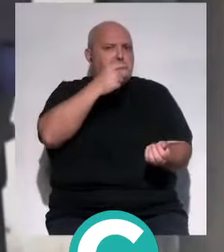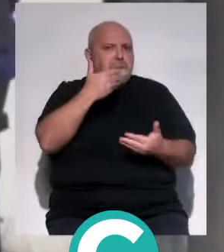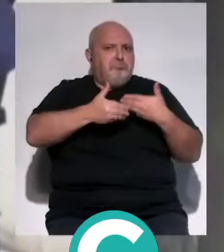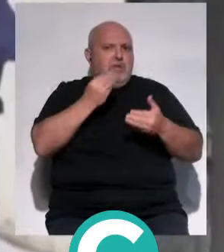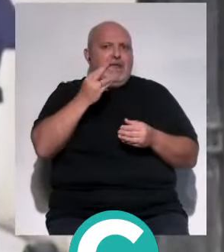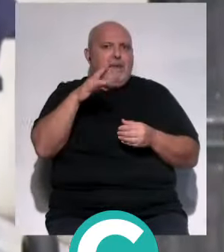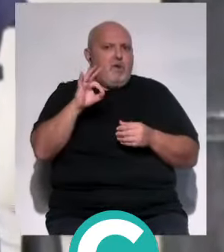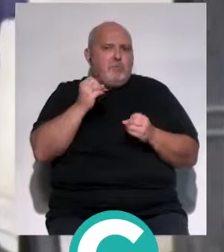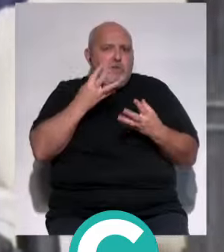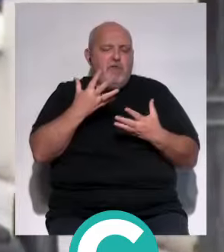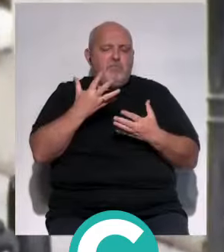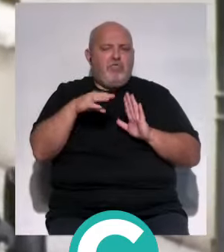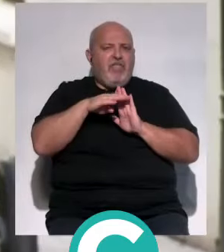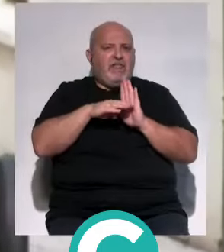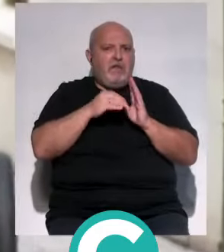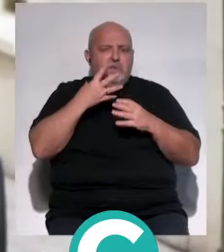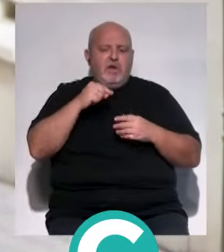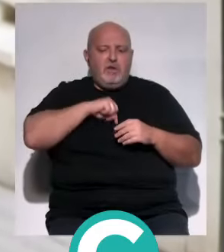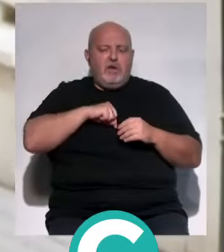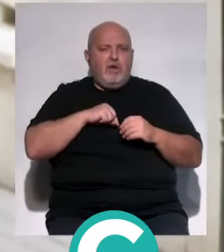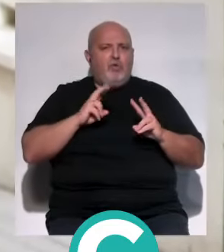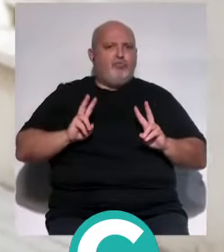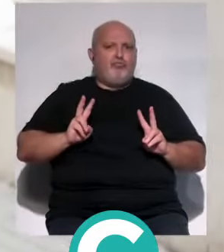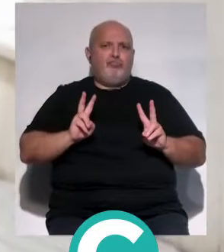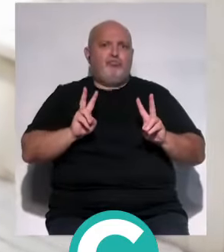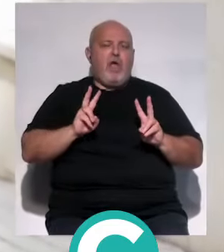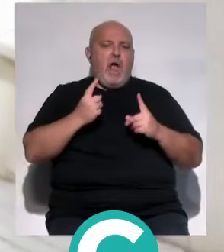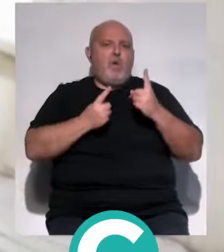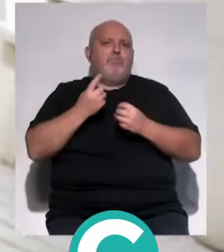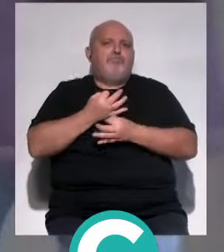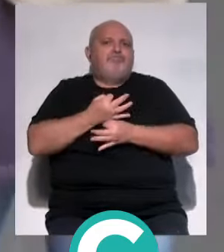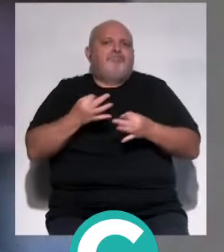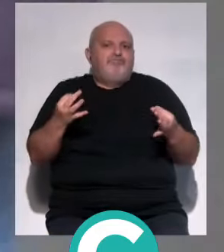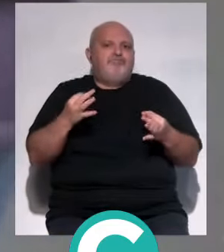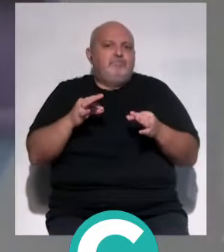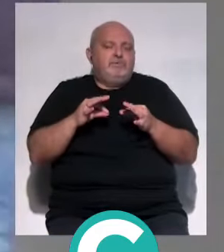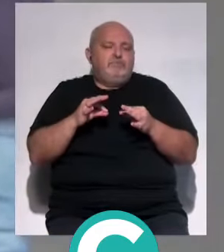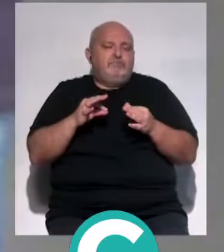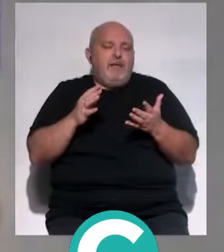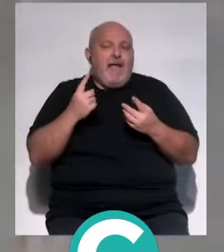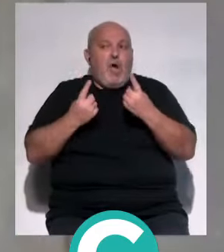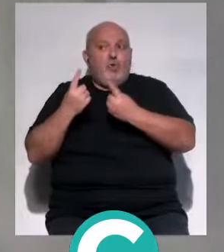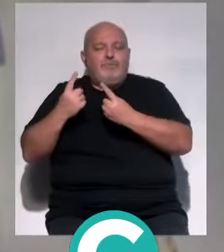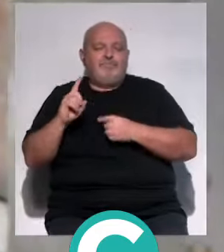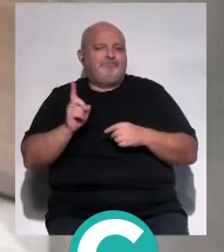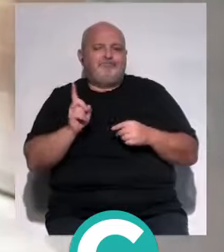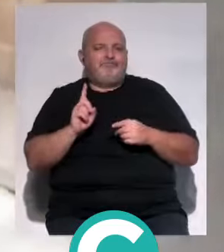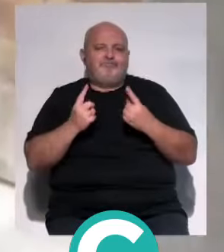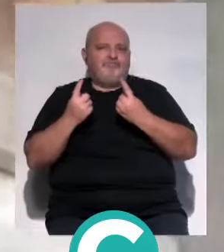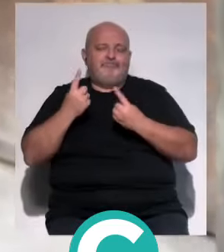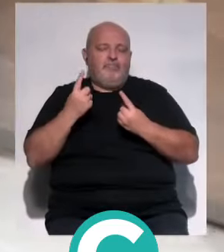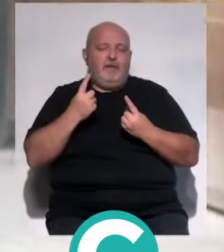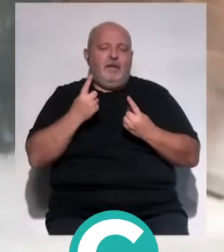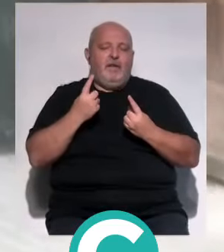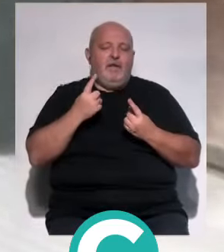fenomenal, es más, te dicen que se notan con más energía desde que están con los menús, pero hay otras que no, hay otras que